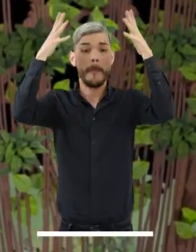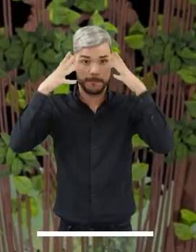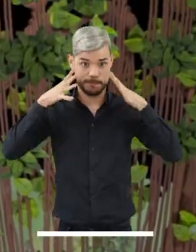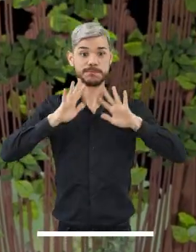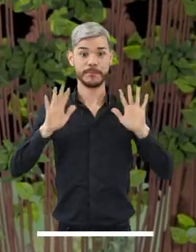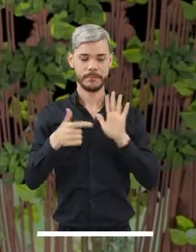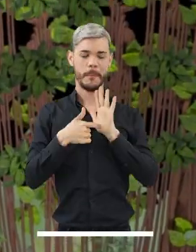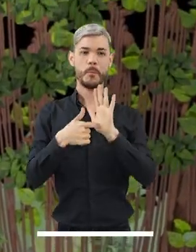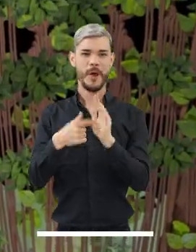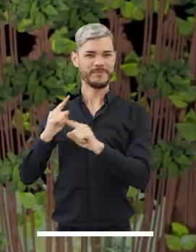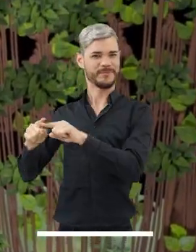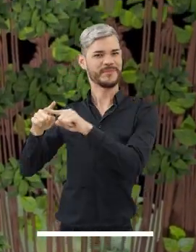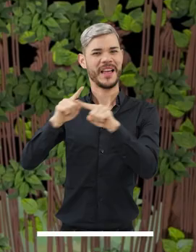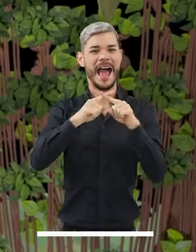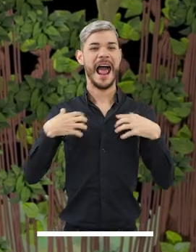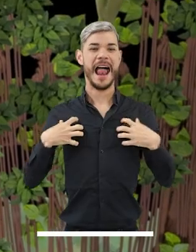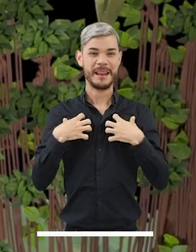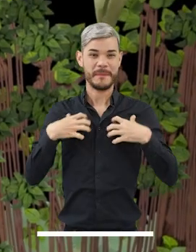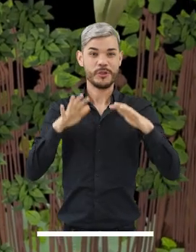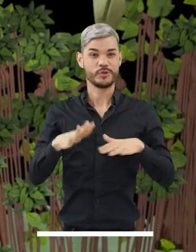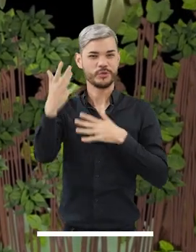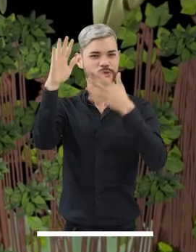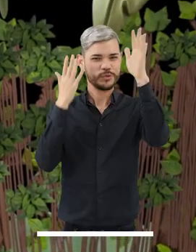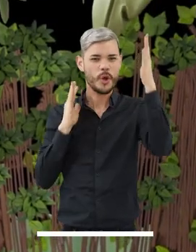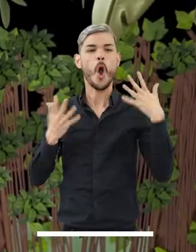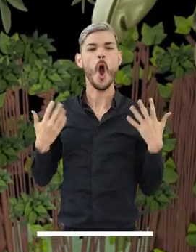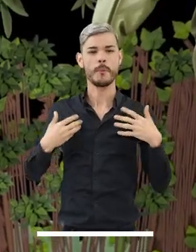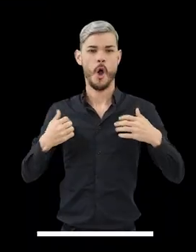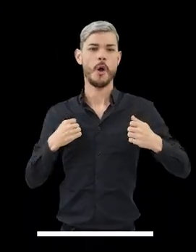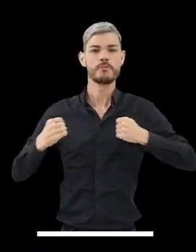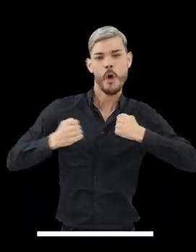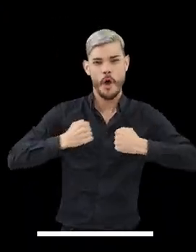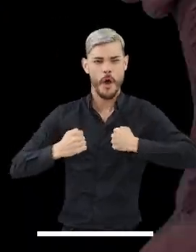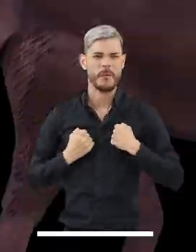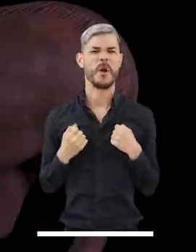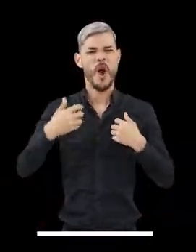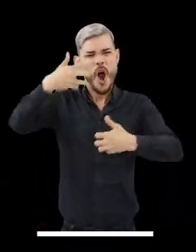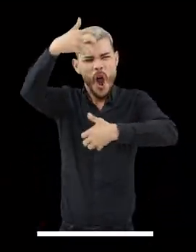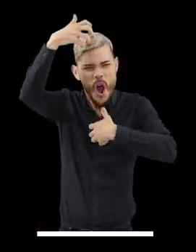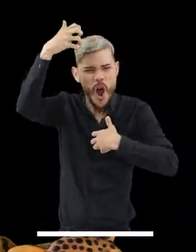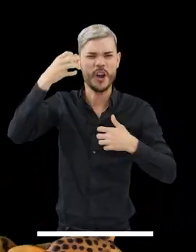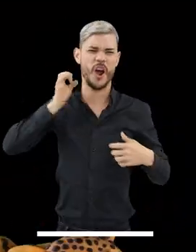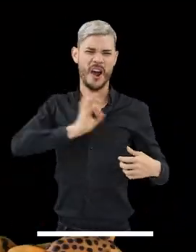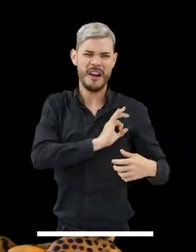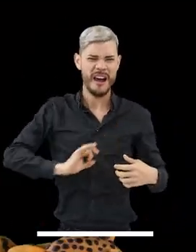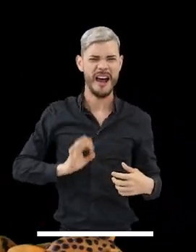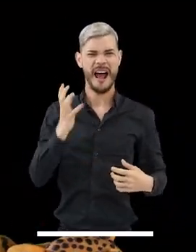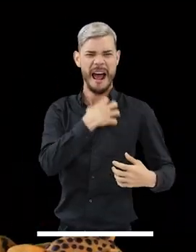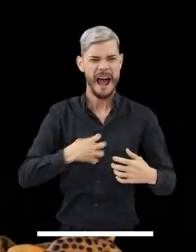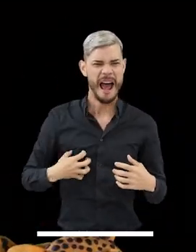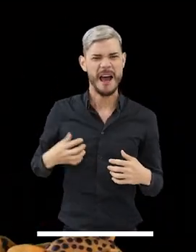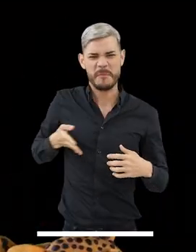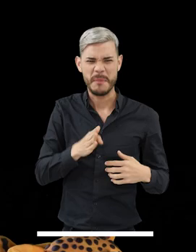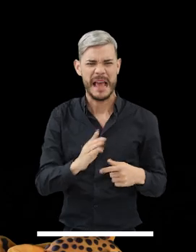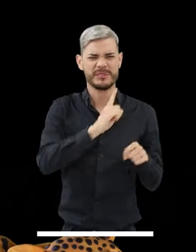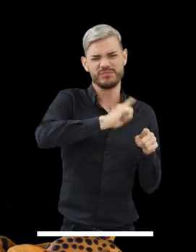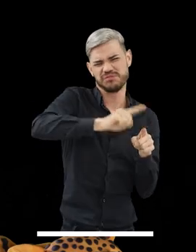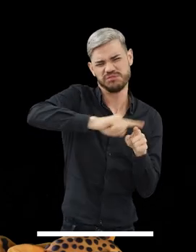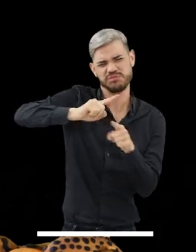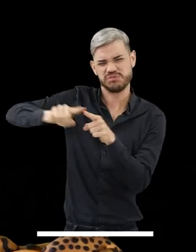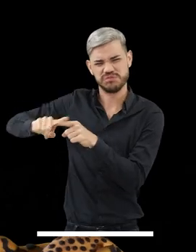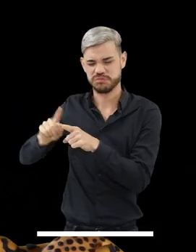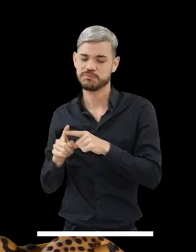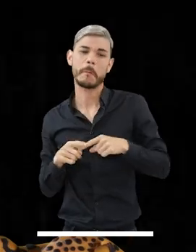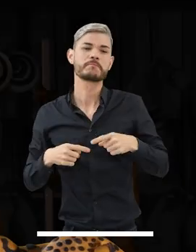y caracterizan a los distintos animales de la selva con sus movimientos, monos, tapires, jaguares, peces, entre muchos